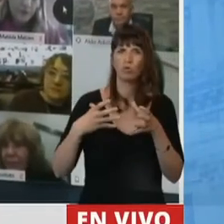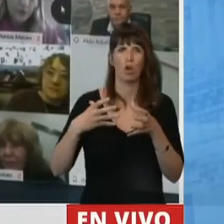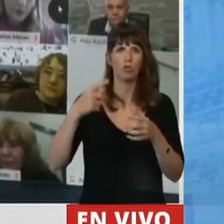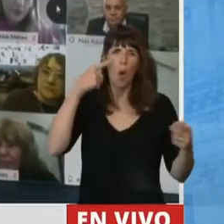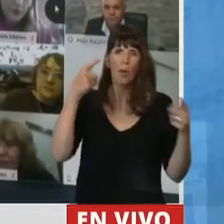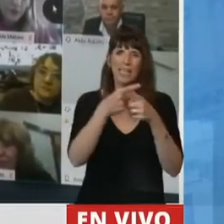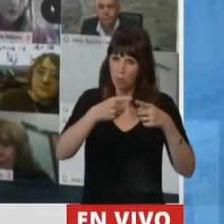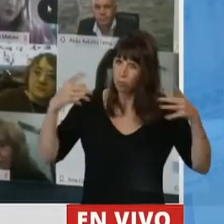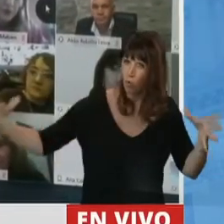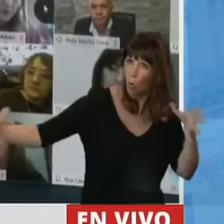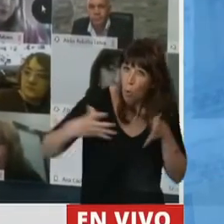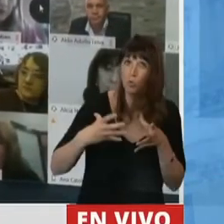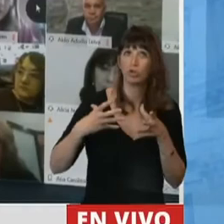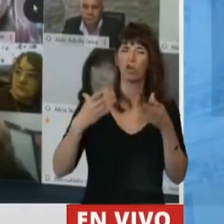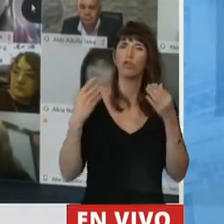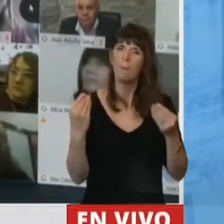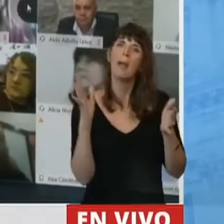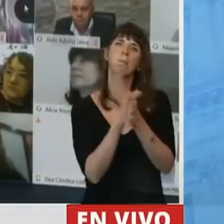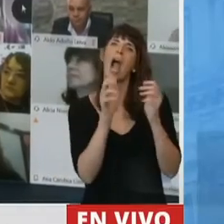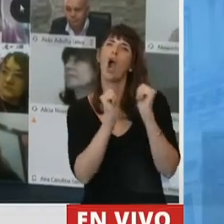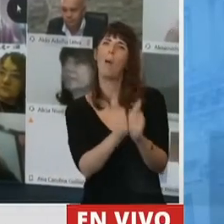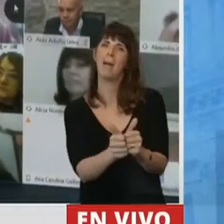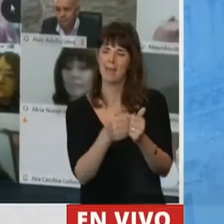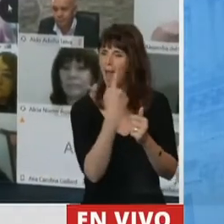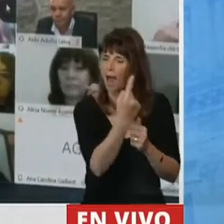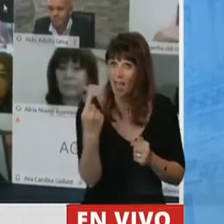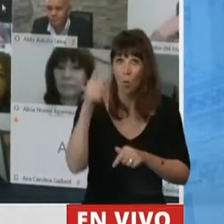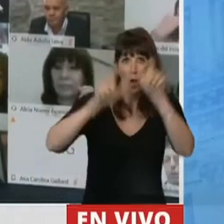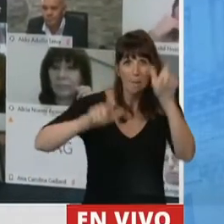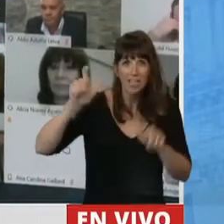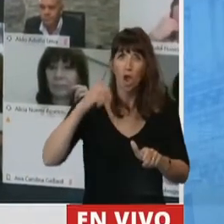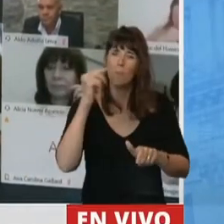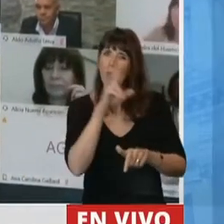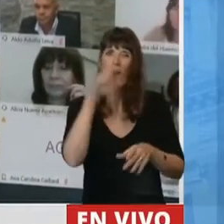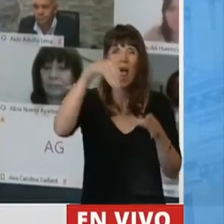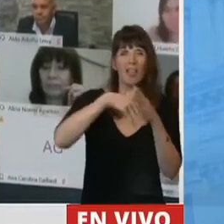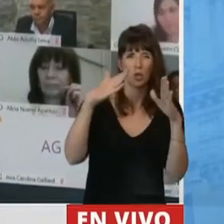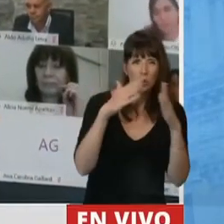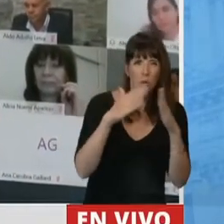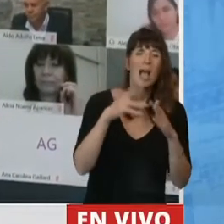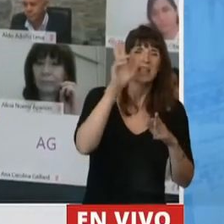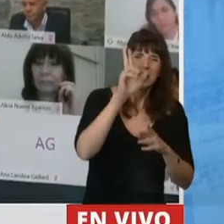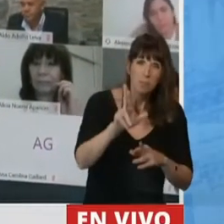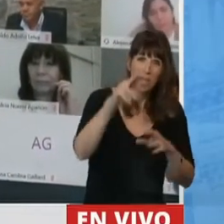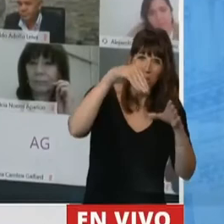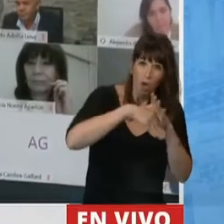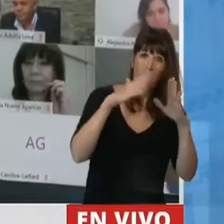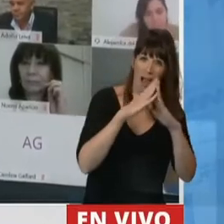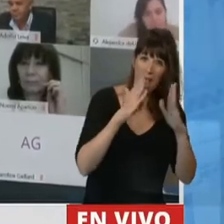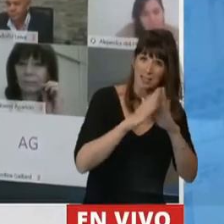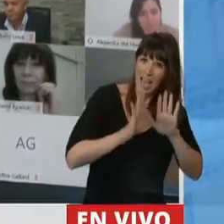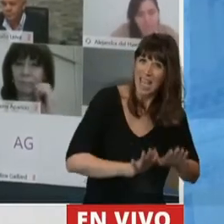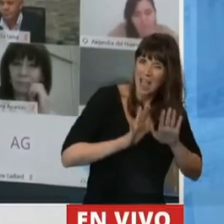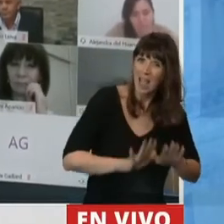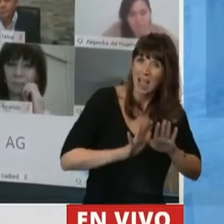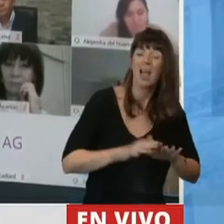una mirada común para acompañar a cada uno y cada una de esos ciudadanos que están adentro de su casa, que están cumpliendo la cuarentena, en el AMBA, en